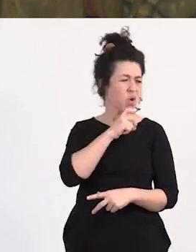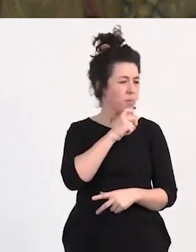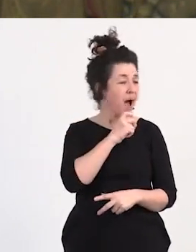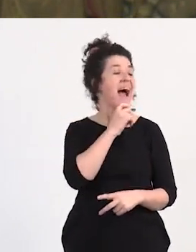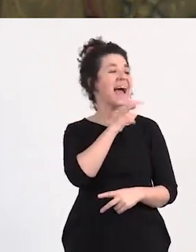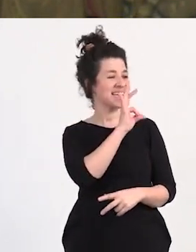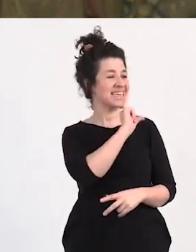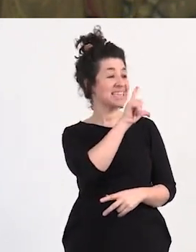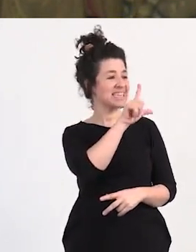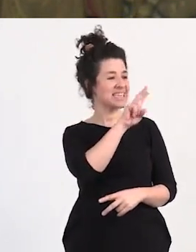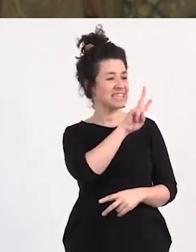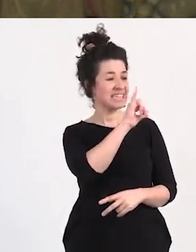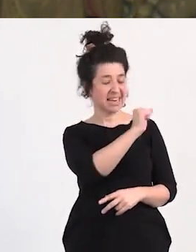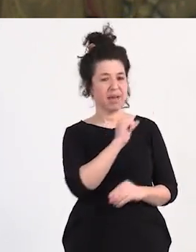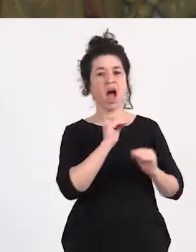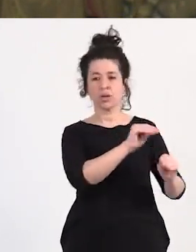la perspectiva que tiene